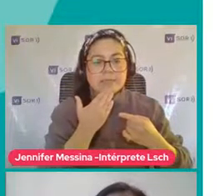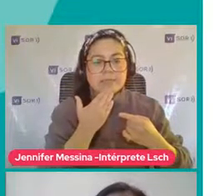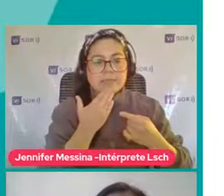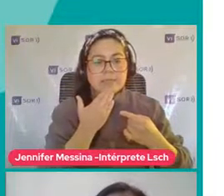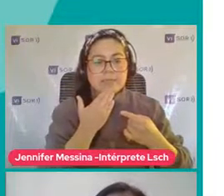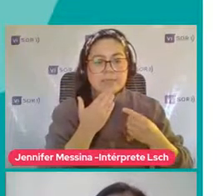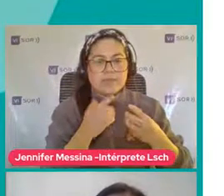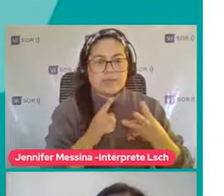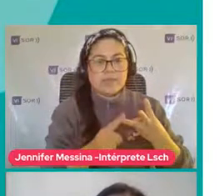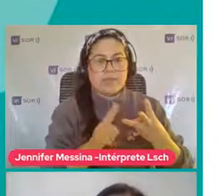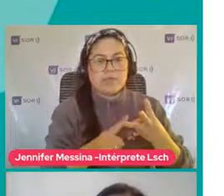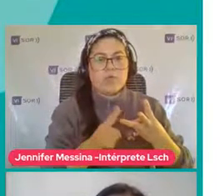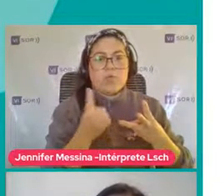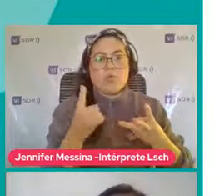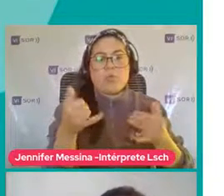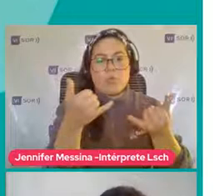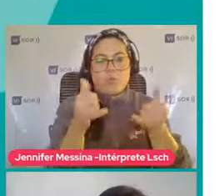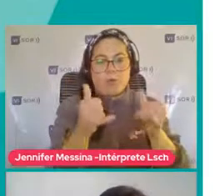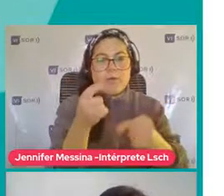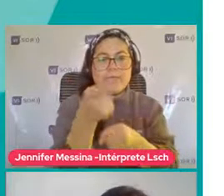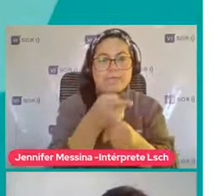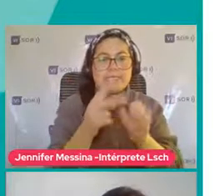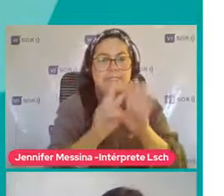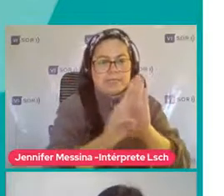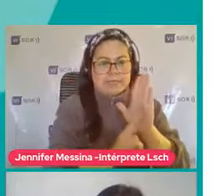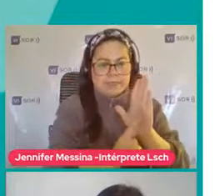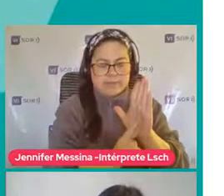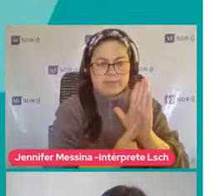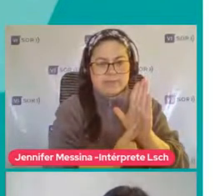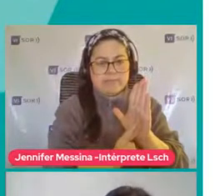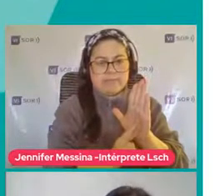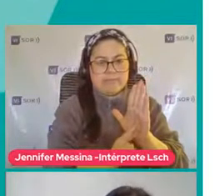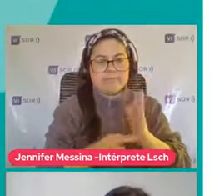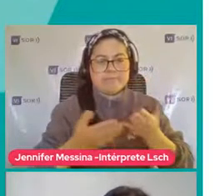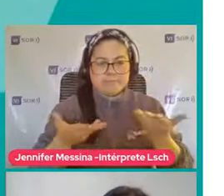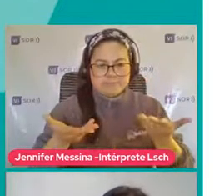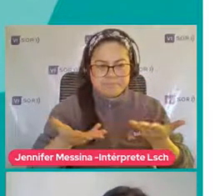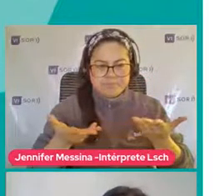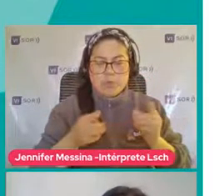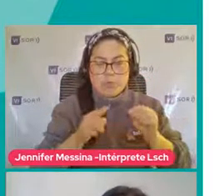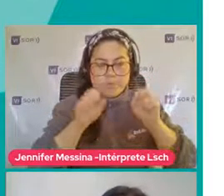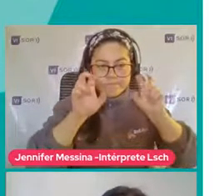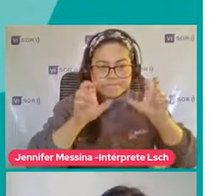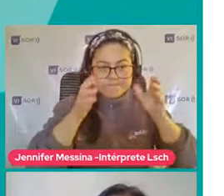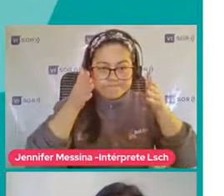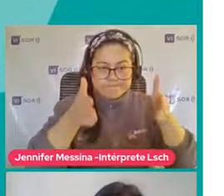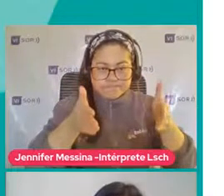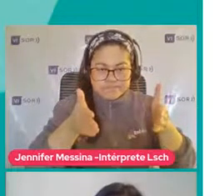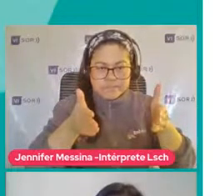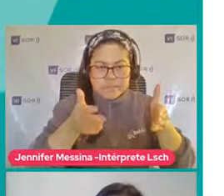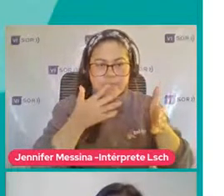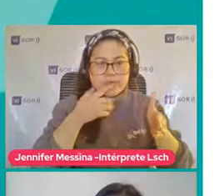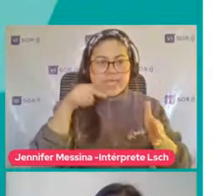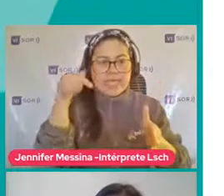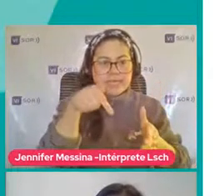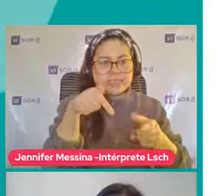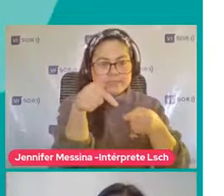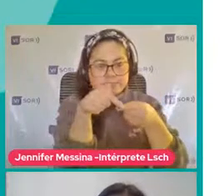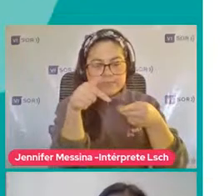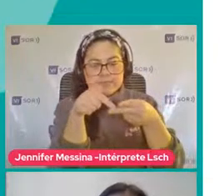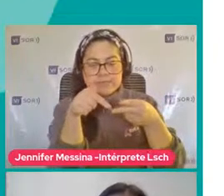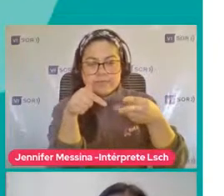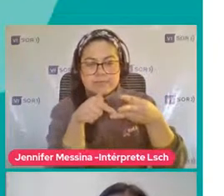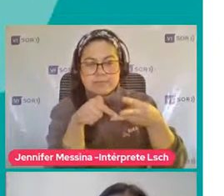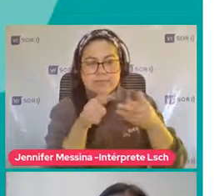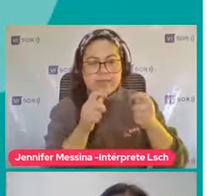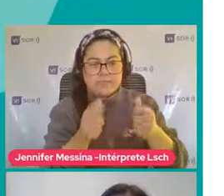Someterse A un juego Que está Con reglas Entonces Ojo aquí Porque finalmente Justamente En todas estas habilidades